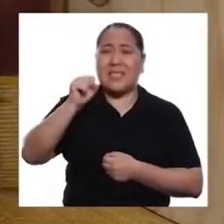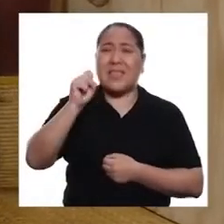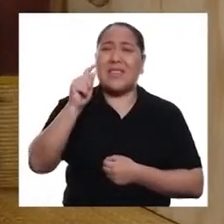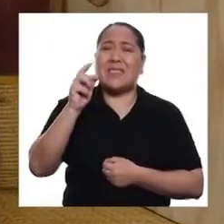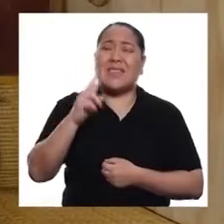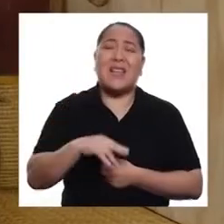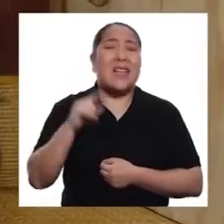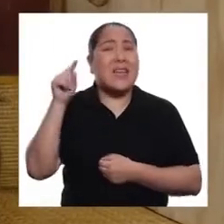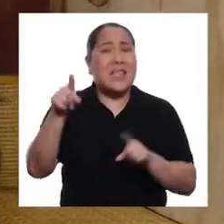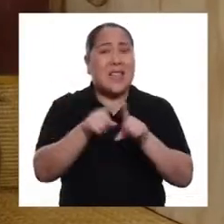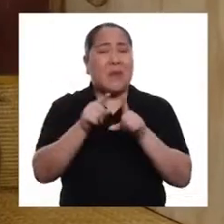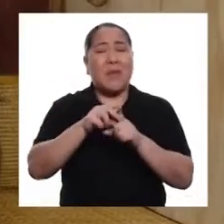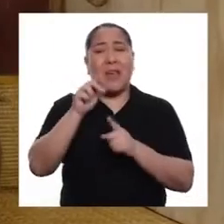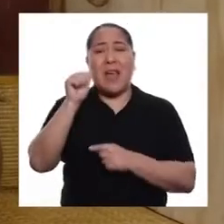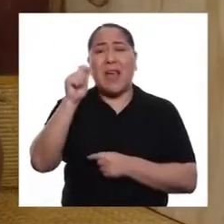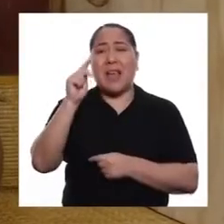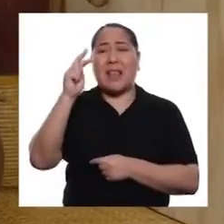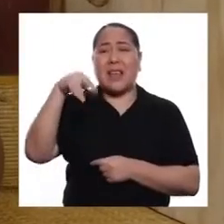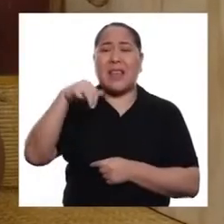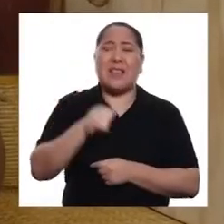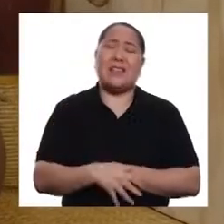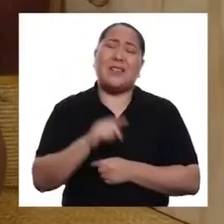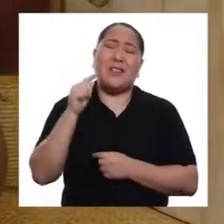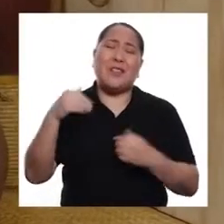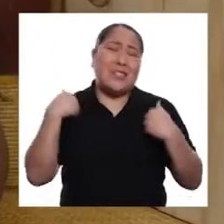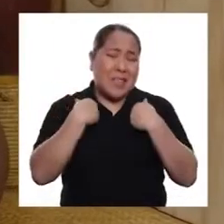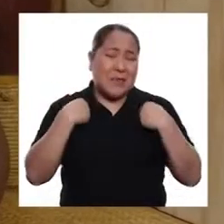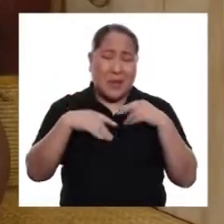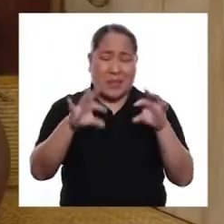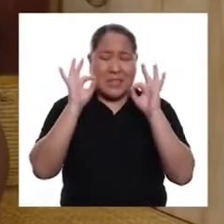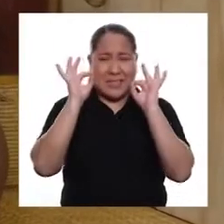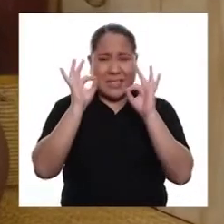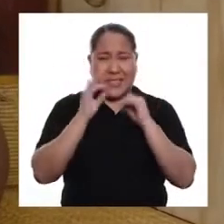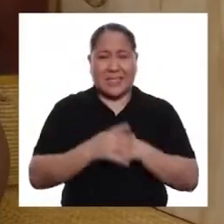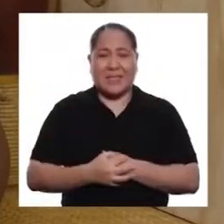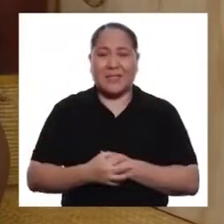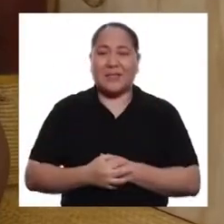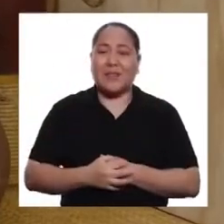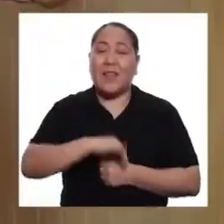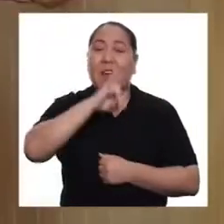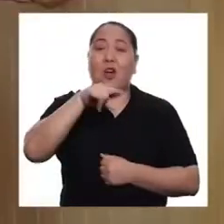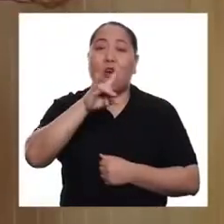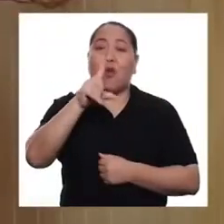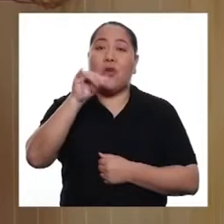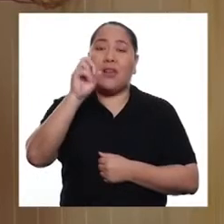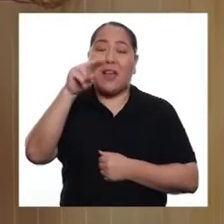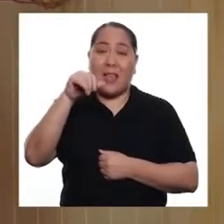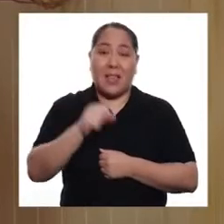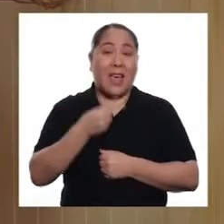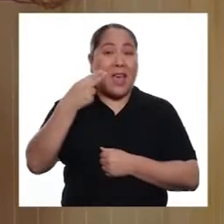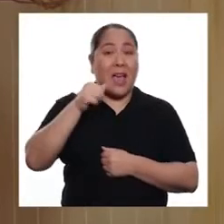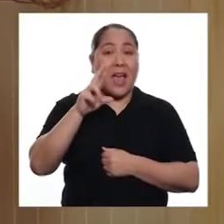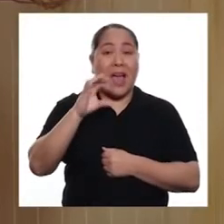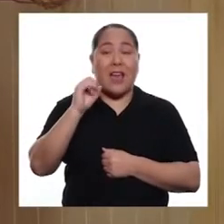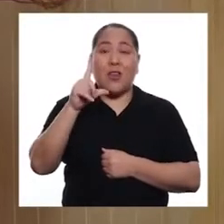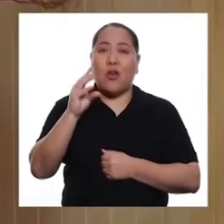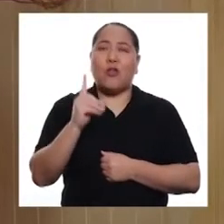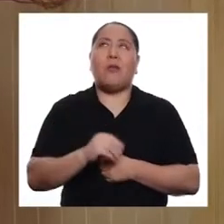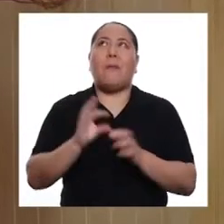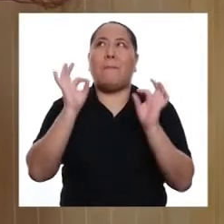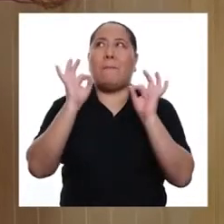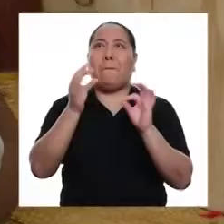Chester y a Atena! Son dos mascotas geniales. Juliana y Harold